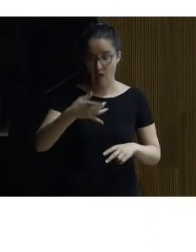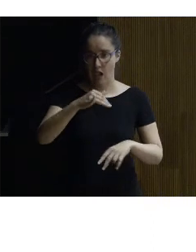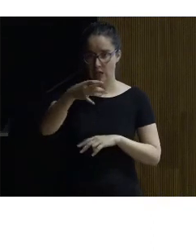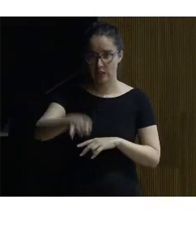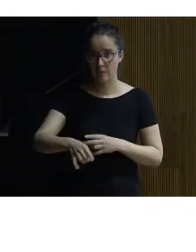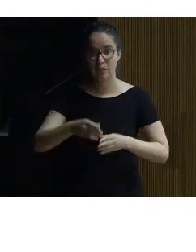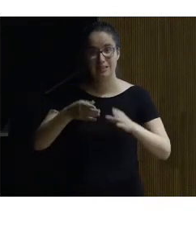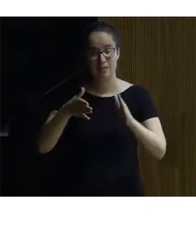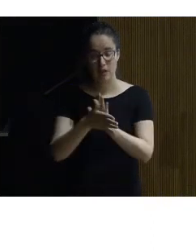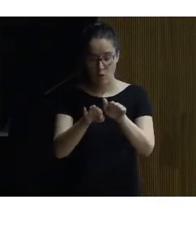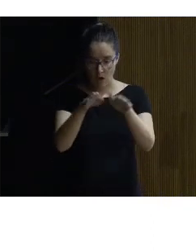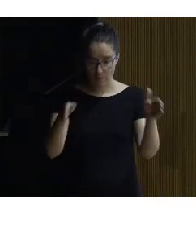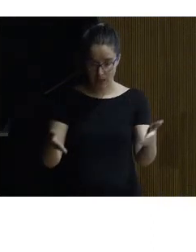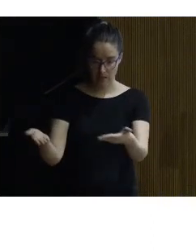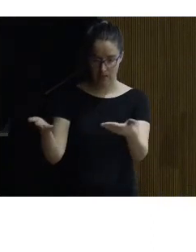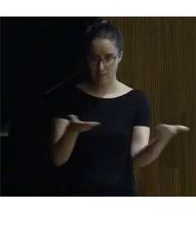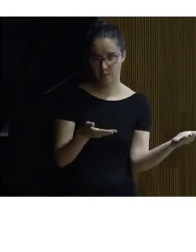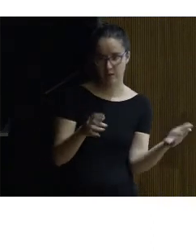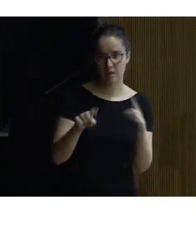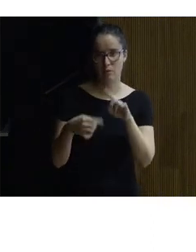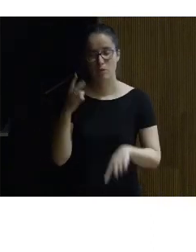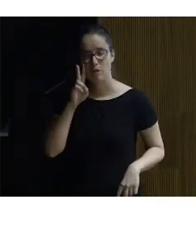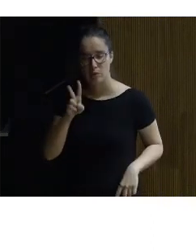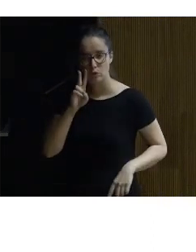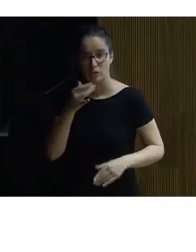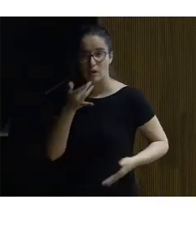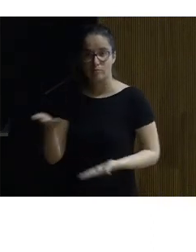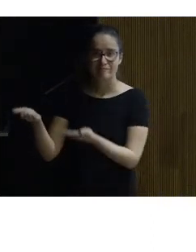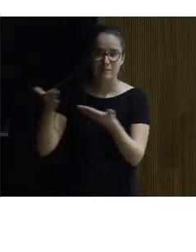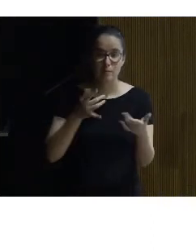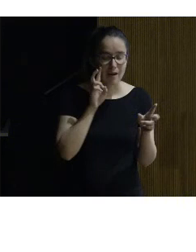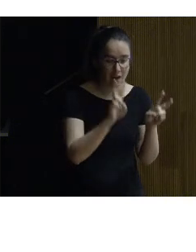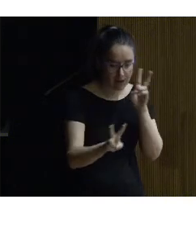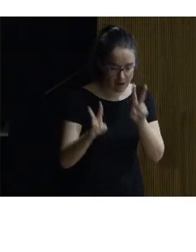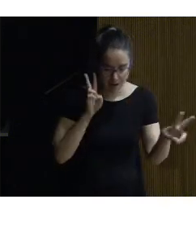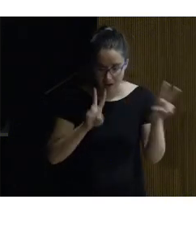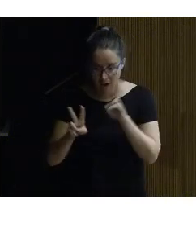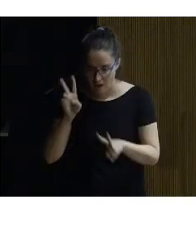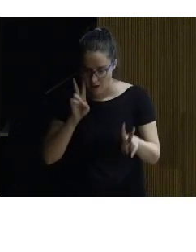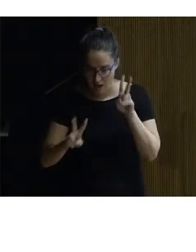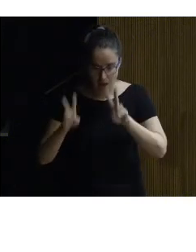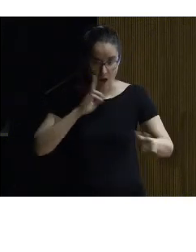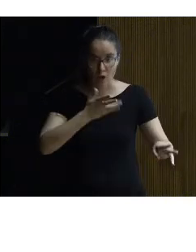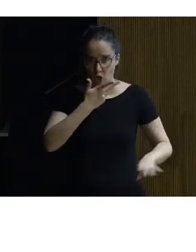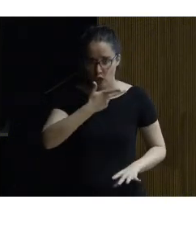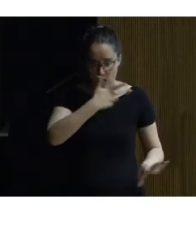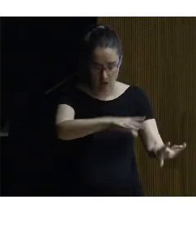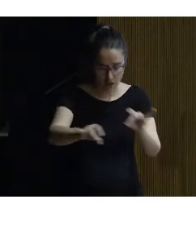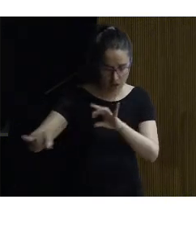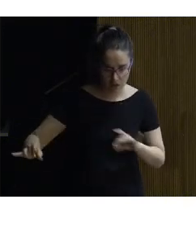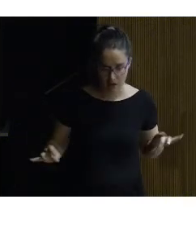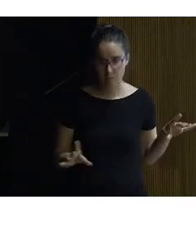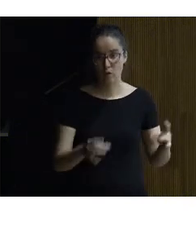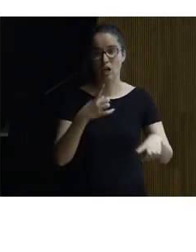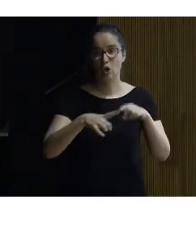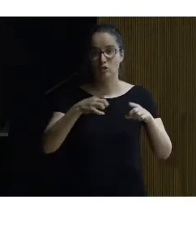es una maqueta que invita luego veremos alguna más invita a contemplarla a observarla a conocerla porque hay cosas